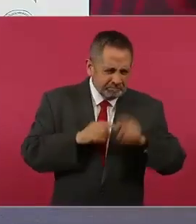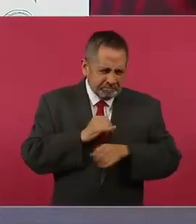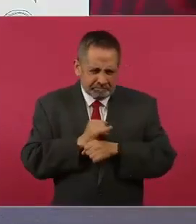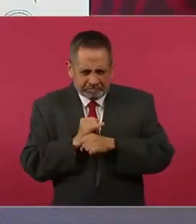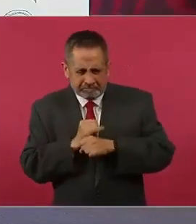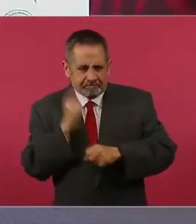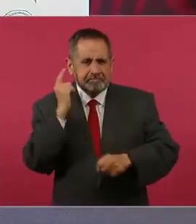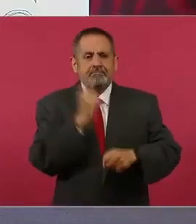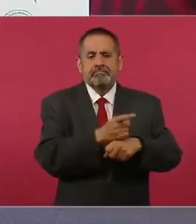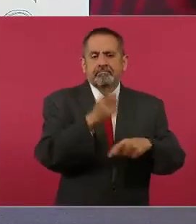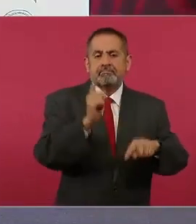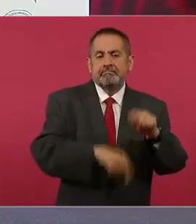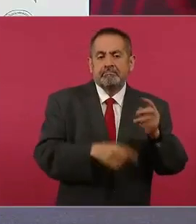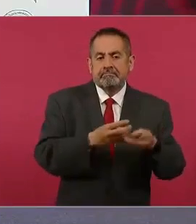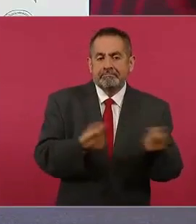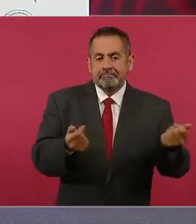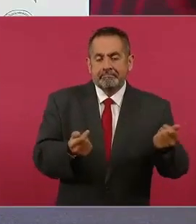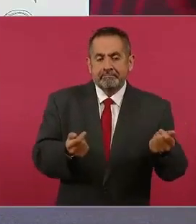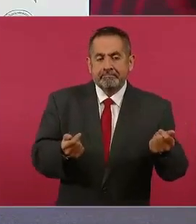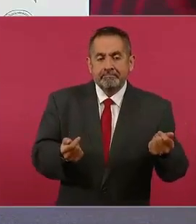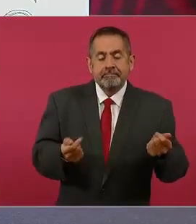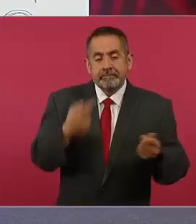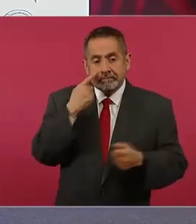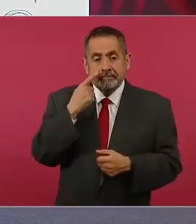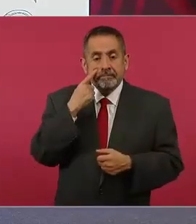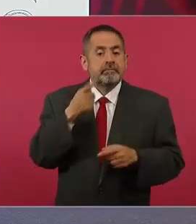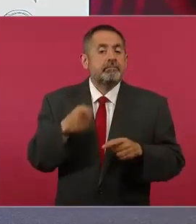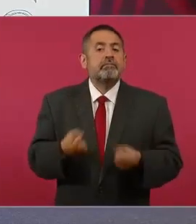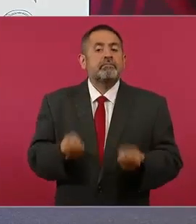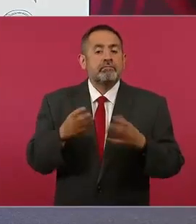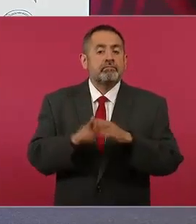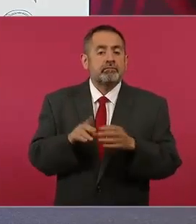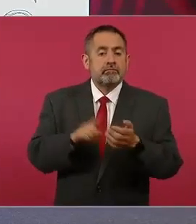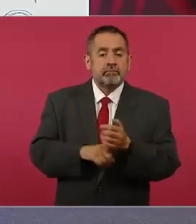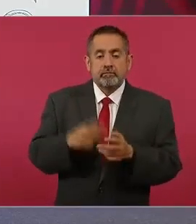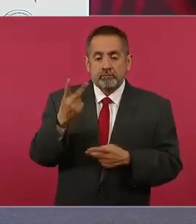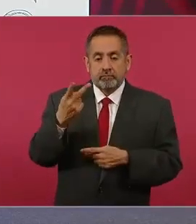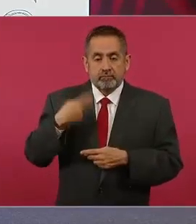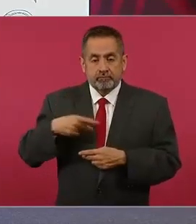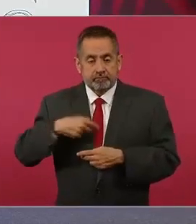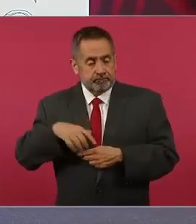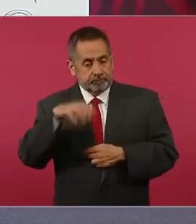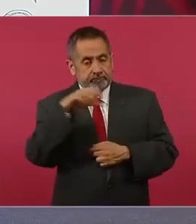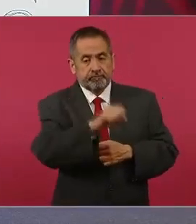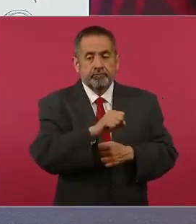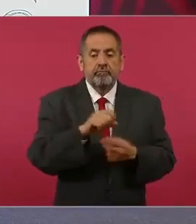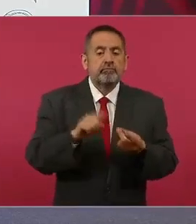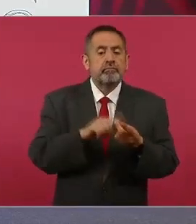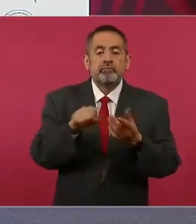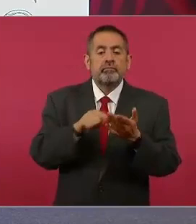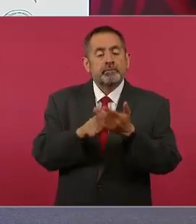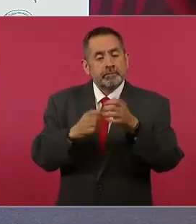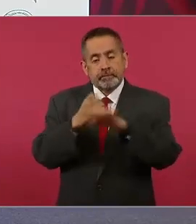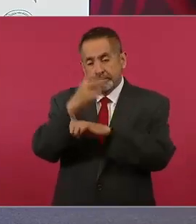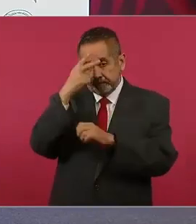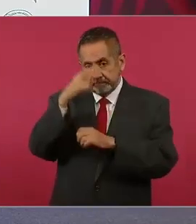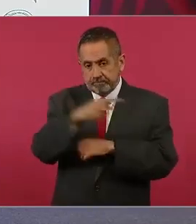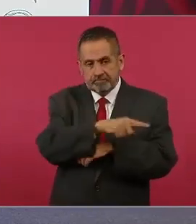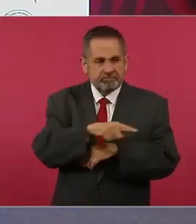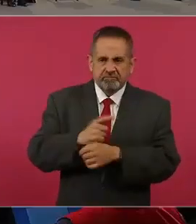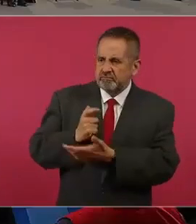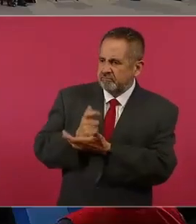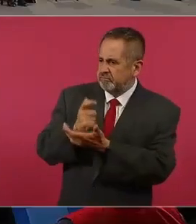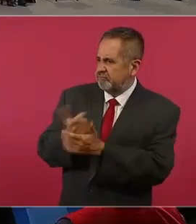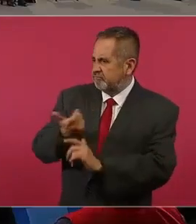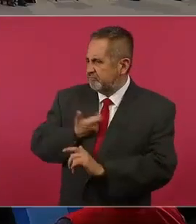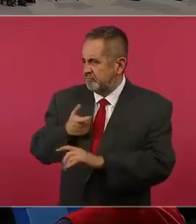se lograron la detención de dos personas en el Estado de México, dedicadas a la extorsión y al